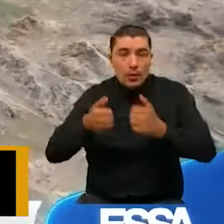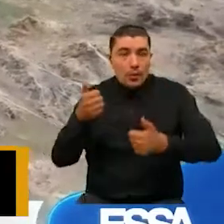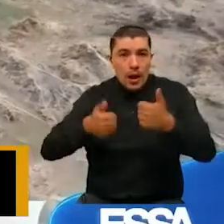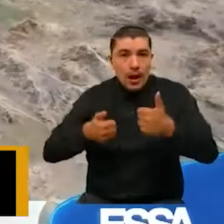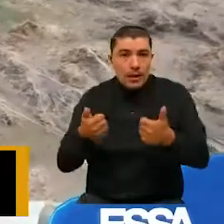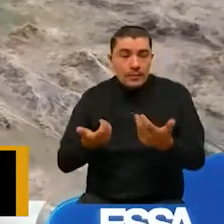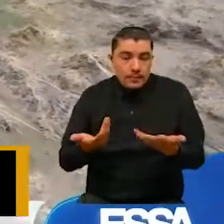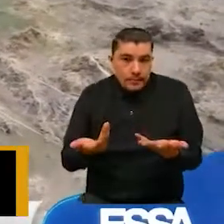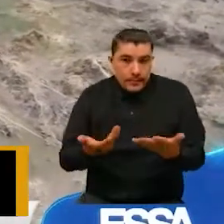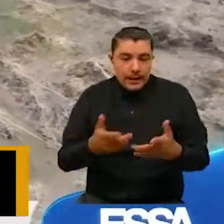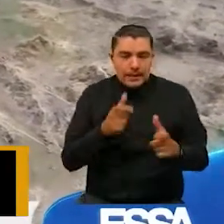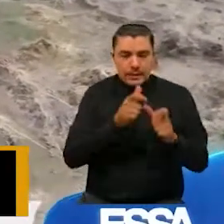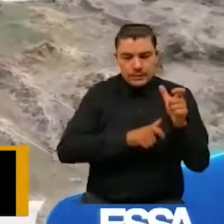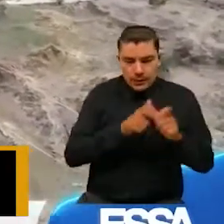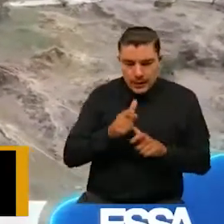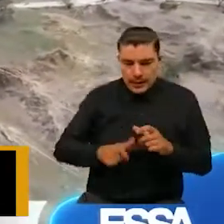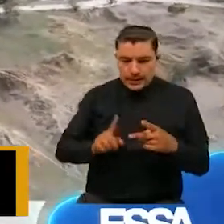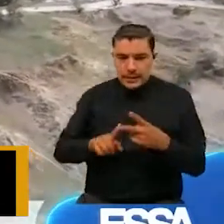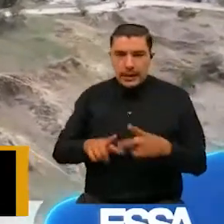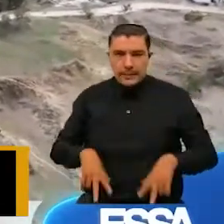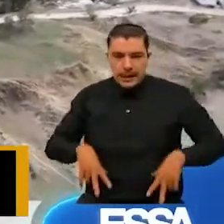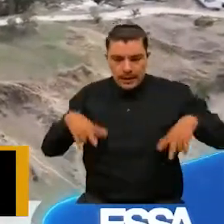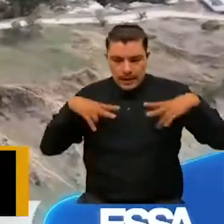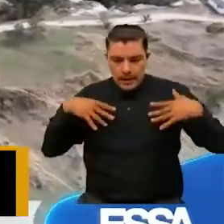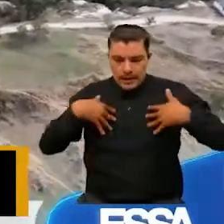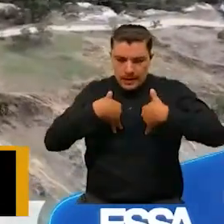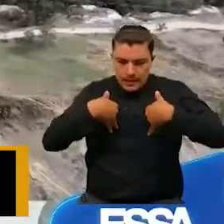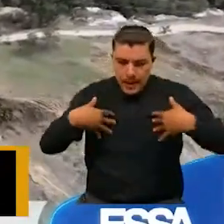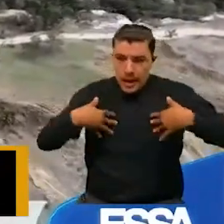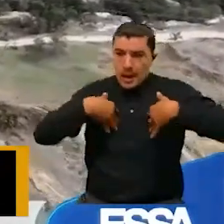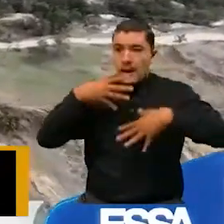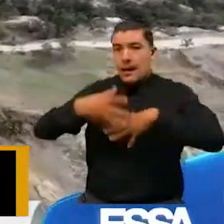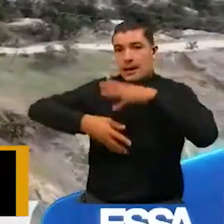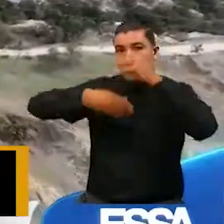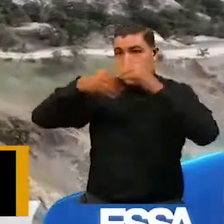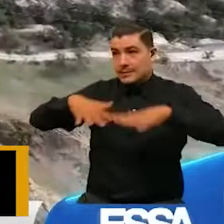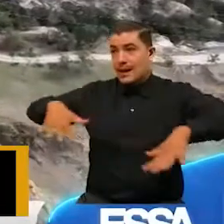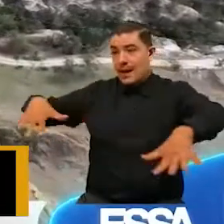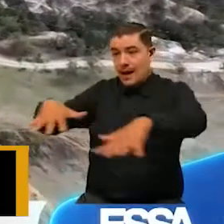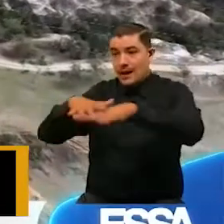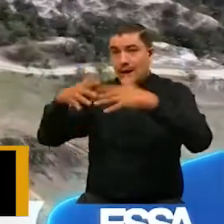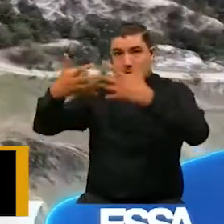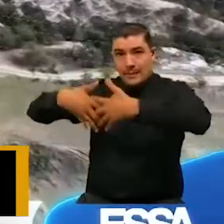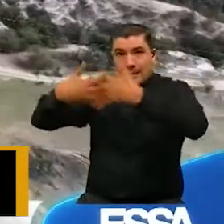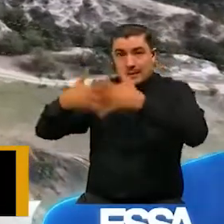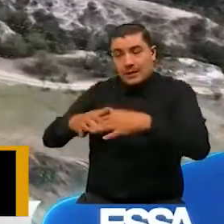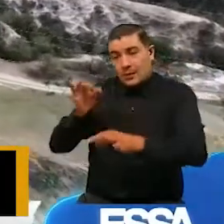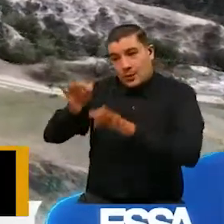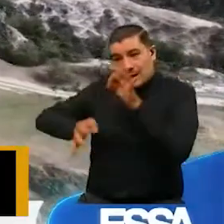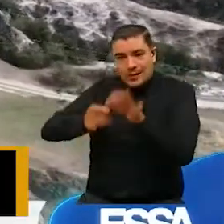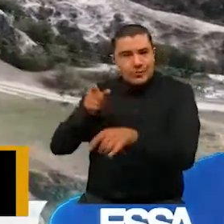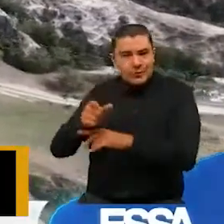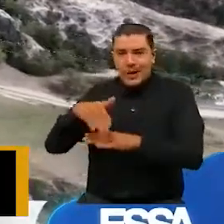vegetal y de las mismas instalaciones como tal. Eso es lo fundamental.